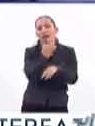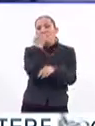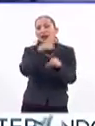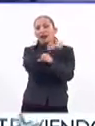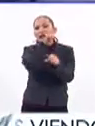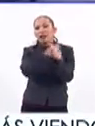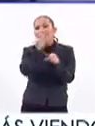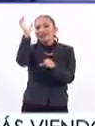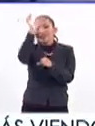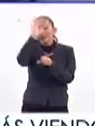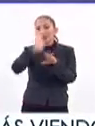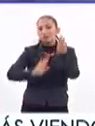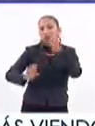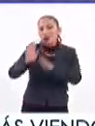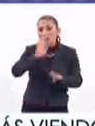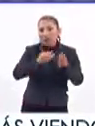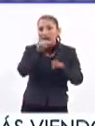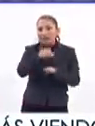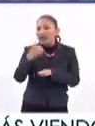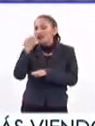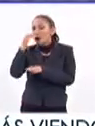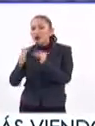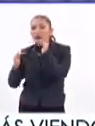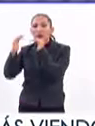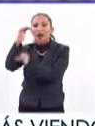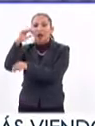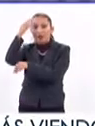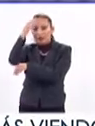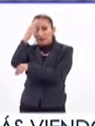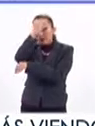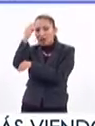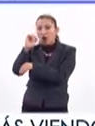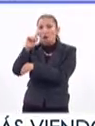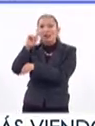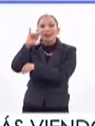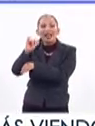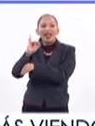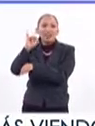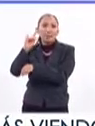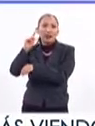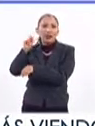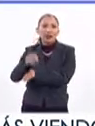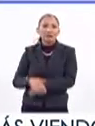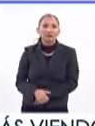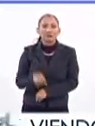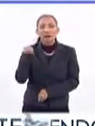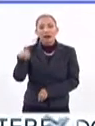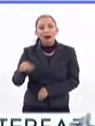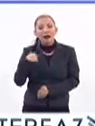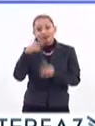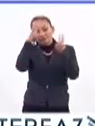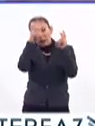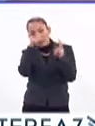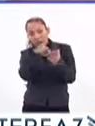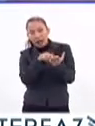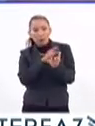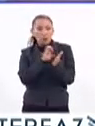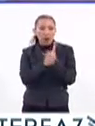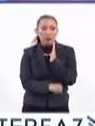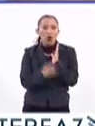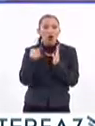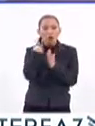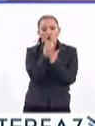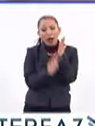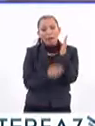Escuela Nacional de Ciencias Biológicas y en la Escuela Superior de Enfermería y Obstetricia del IPN. En la agenda destacaron temas como